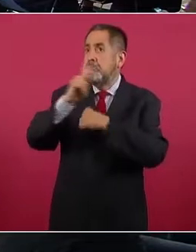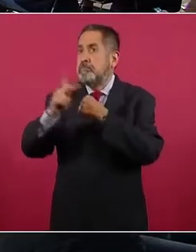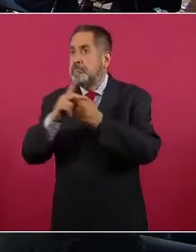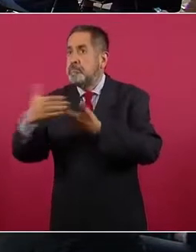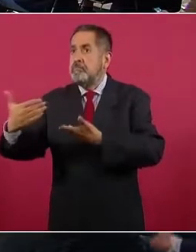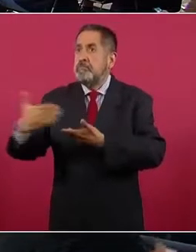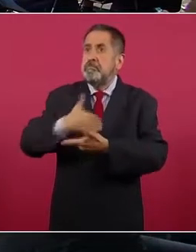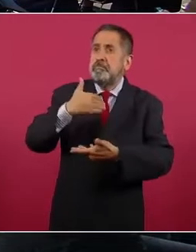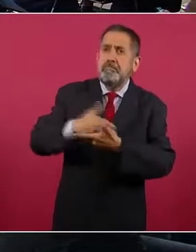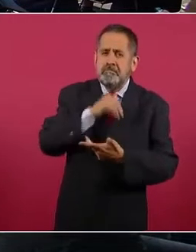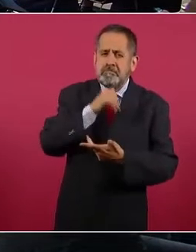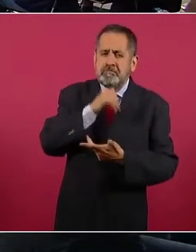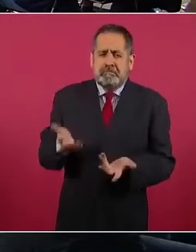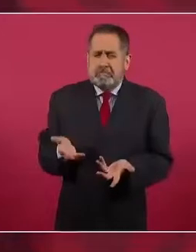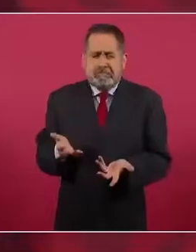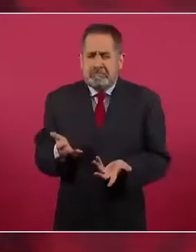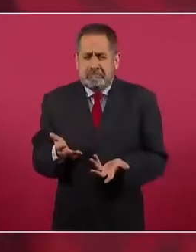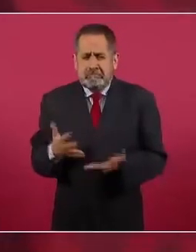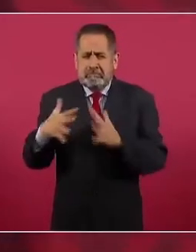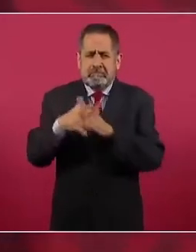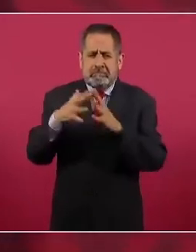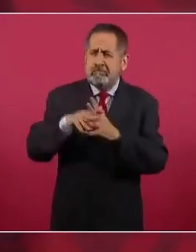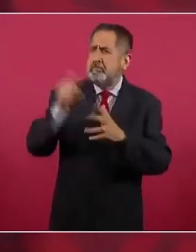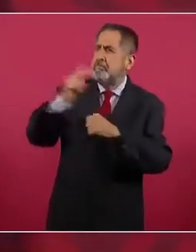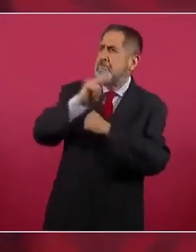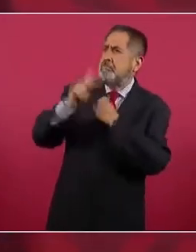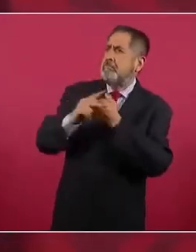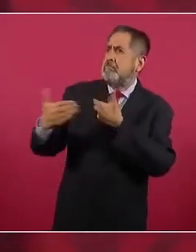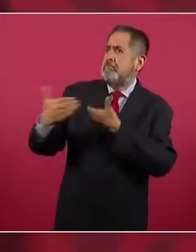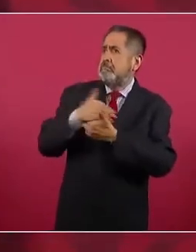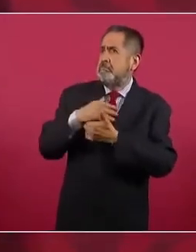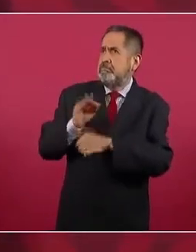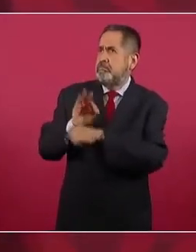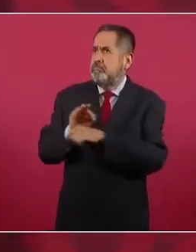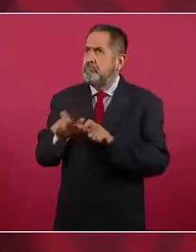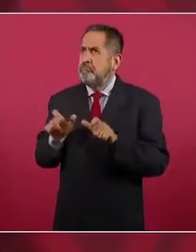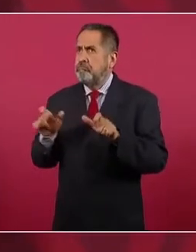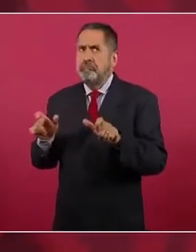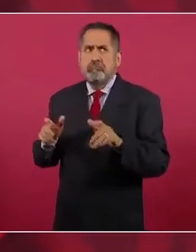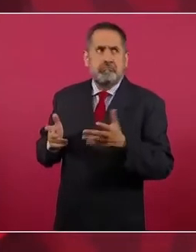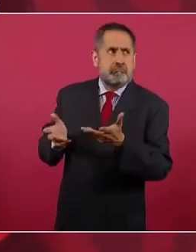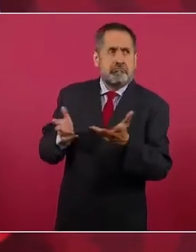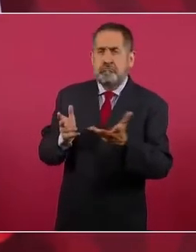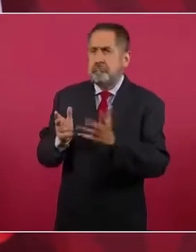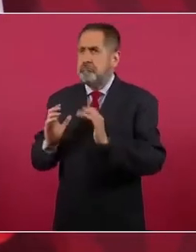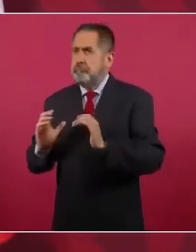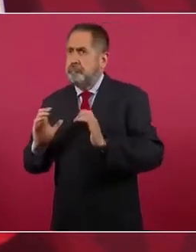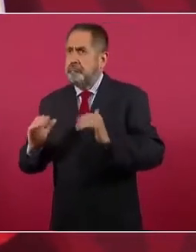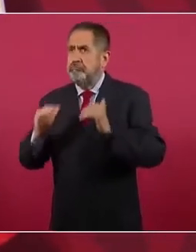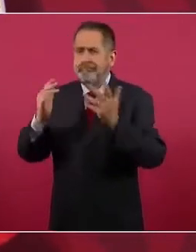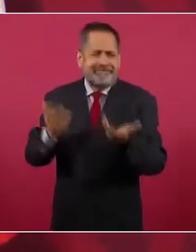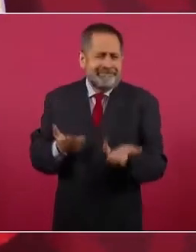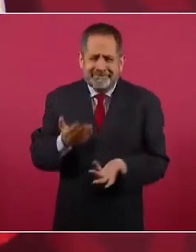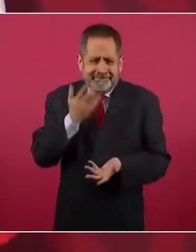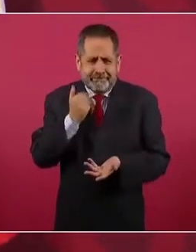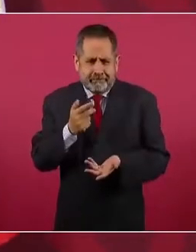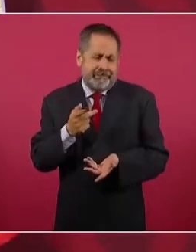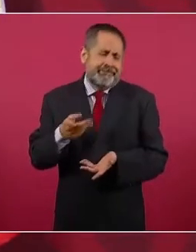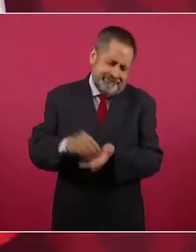van a invadir, porque tenemos que defender nuestra soberanía. Claro